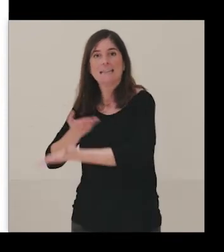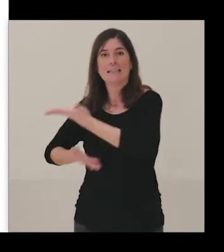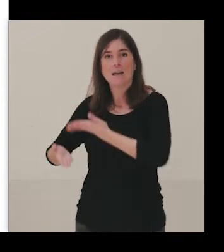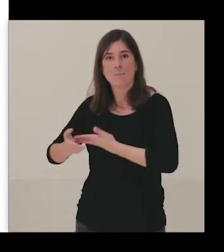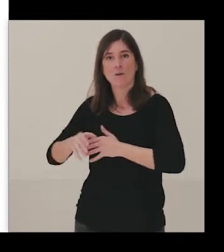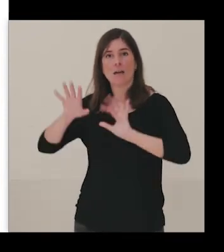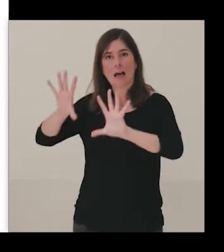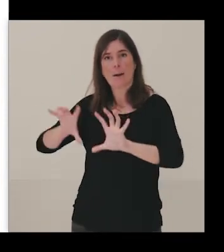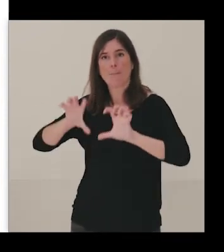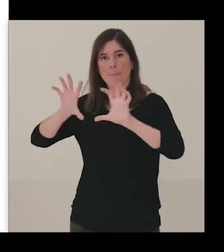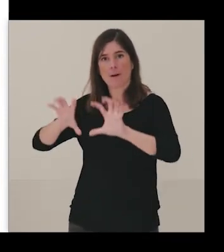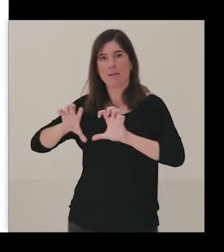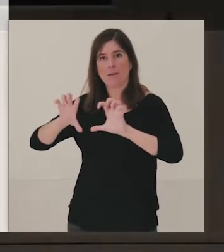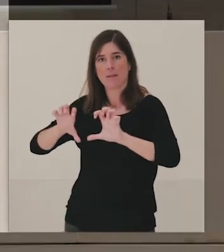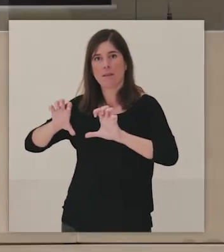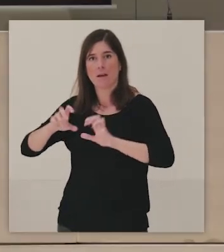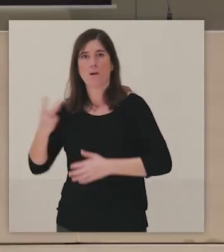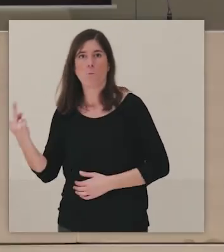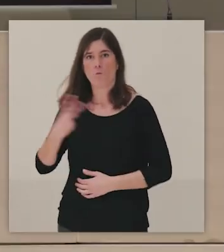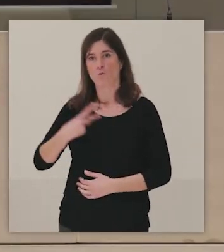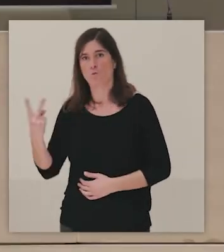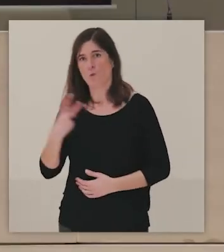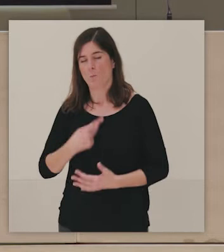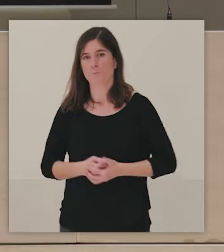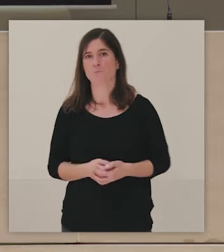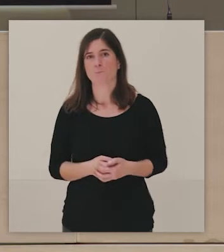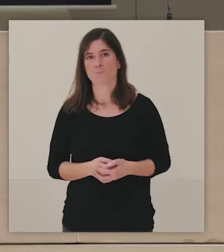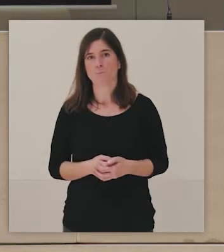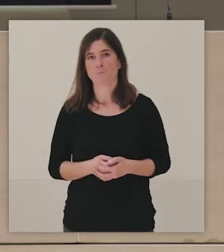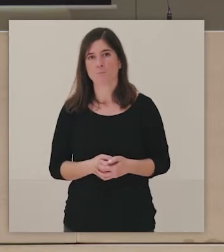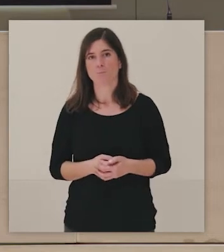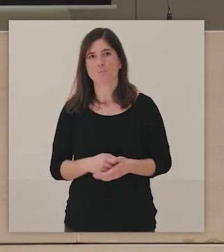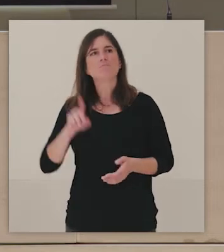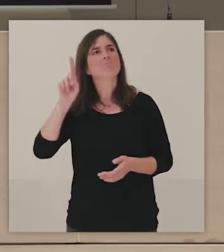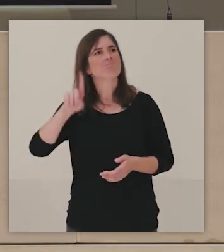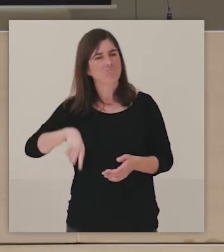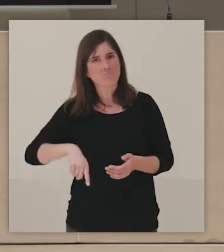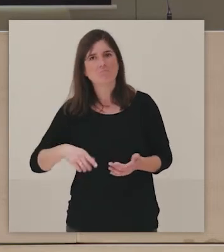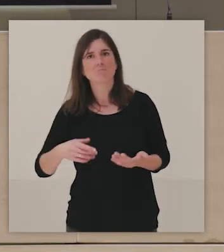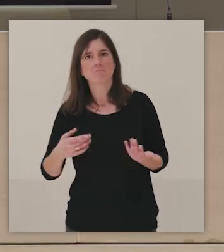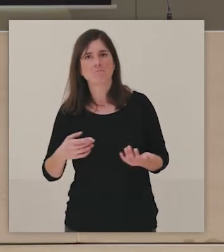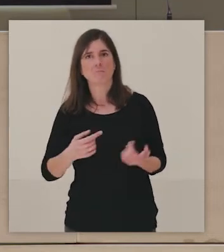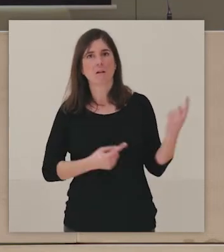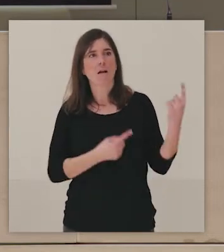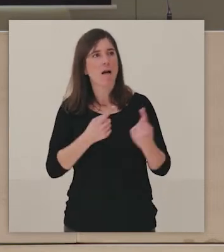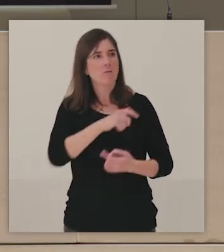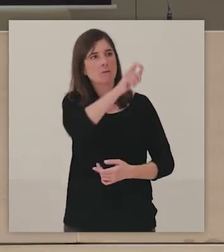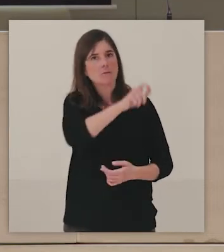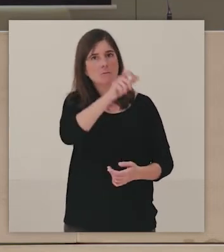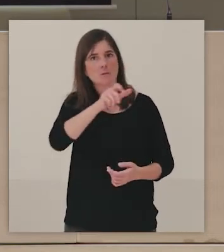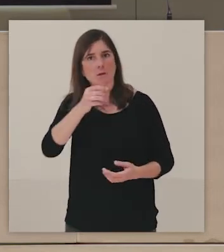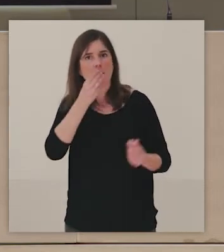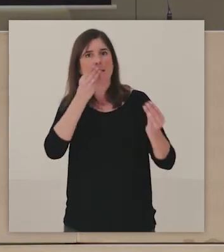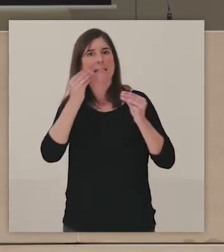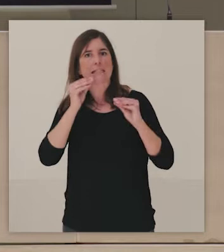aprendizaje mutuo. Vais a ver cómo también se han dado colaboraciones entre algunos de los agentes